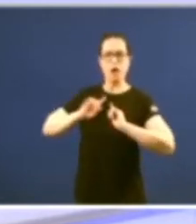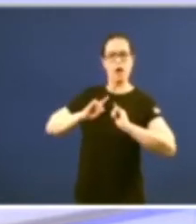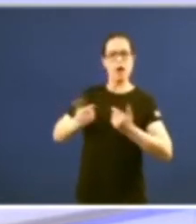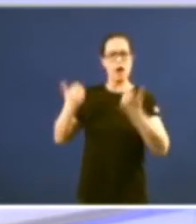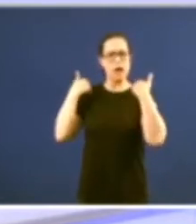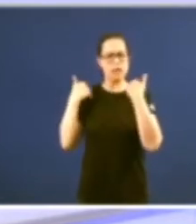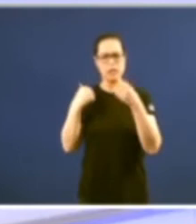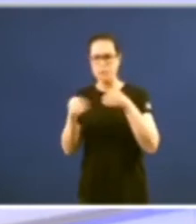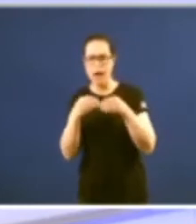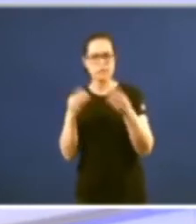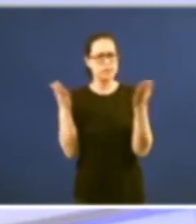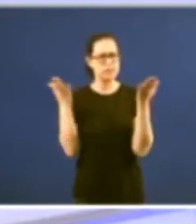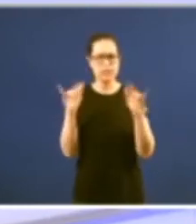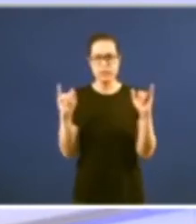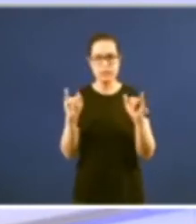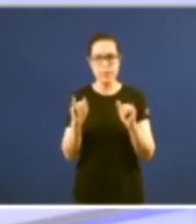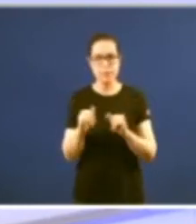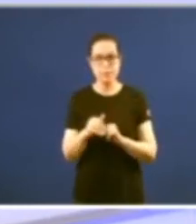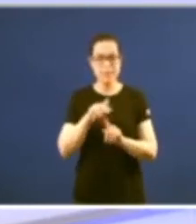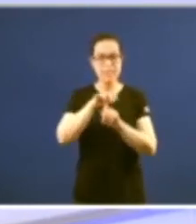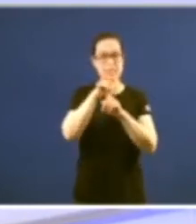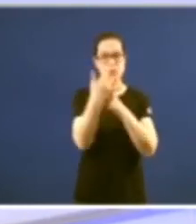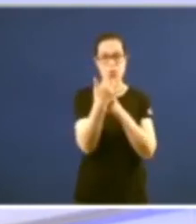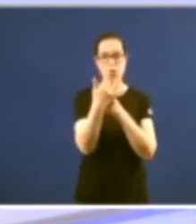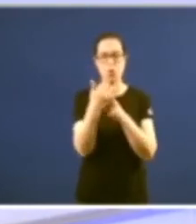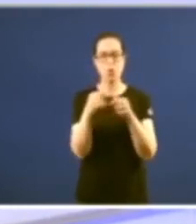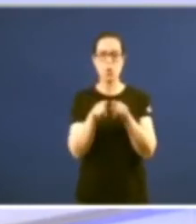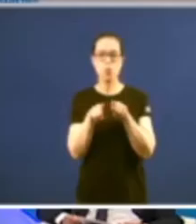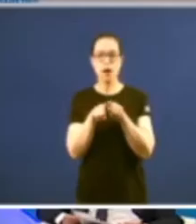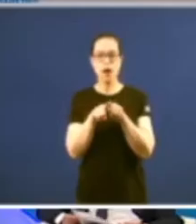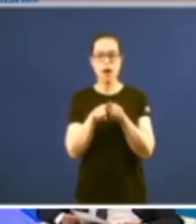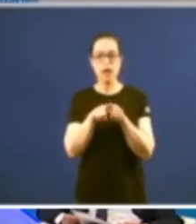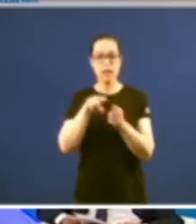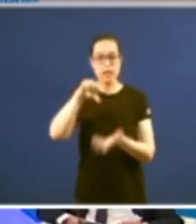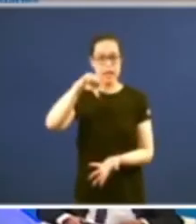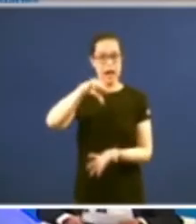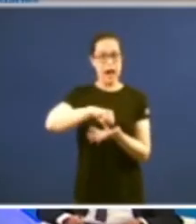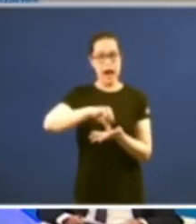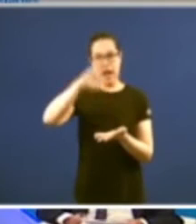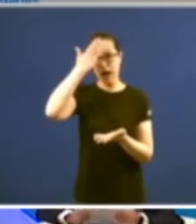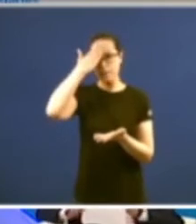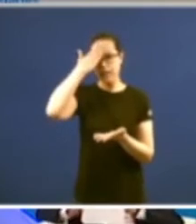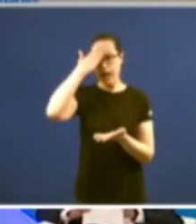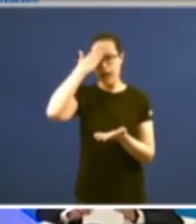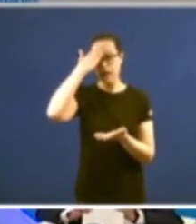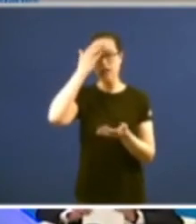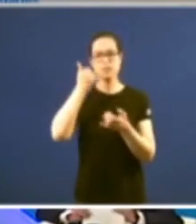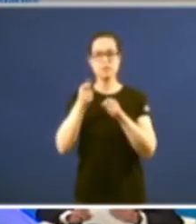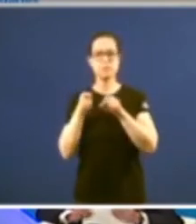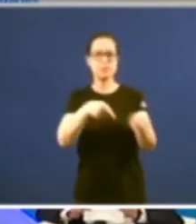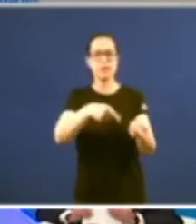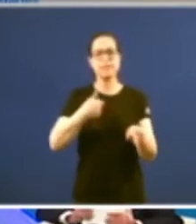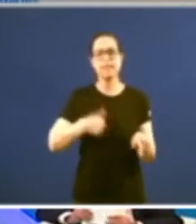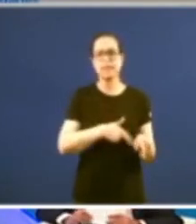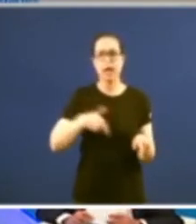foi a doble circunstancia de non asentarse nunha capital de provincias e de situarse en Santiago a cidade en a que que